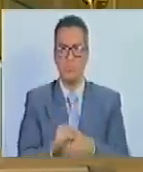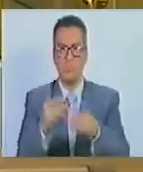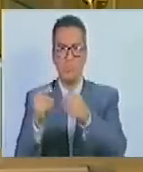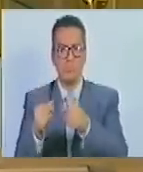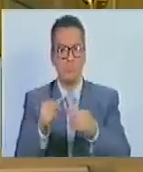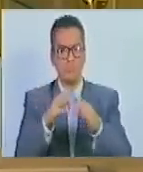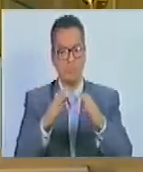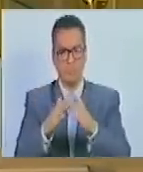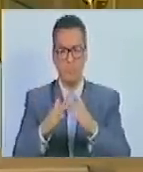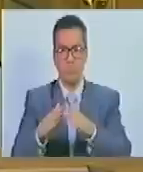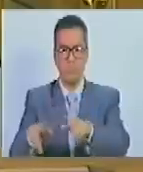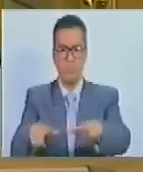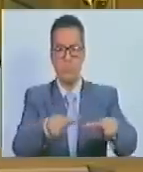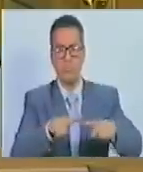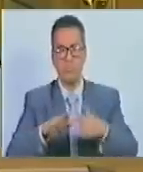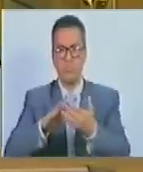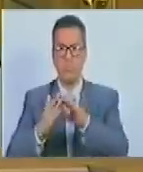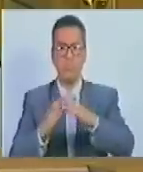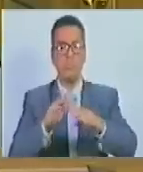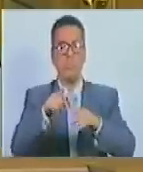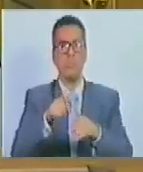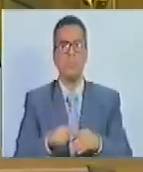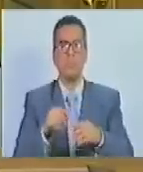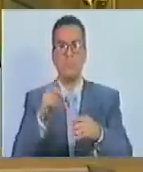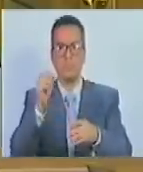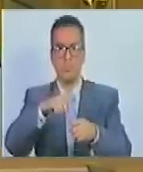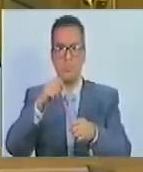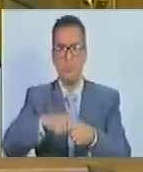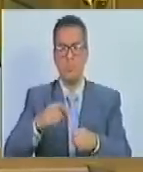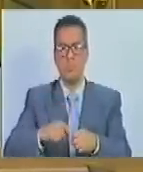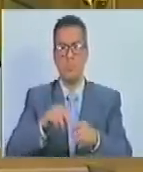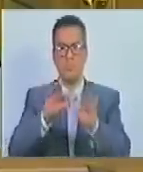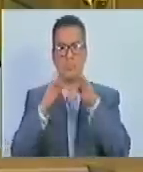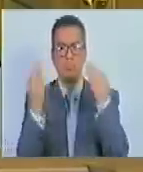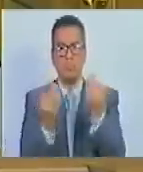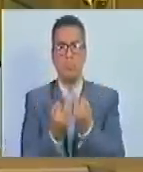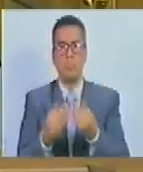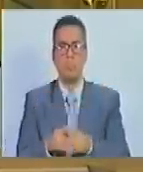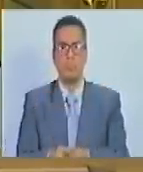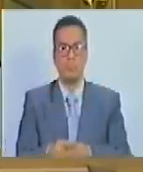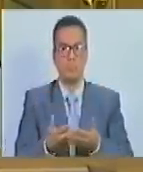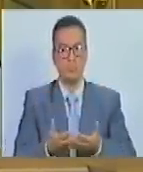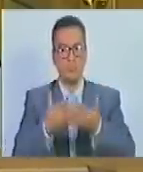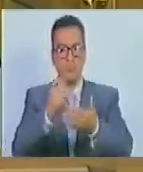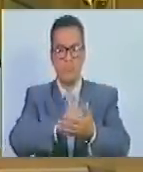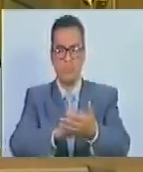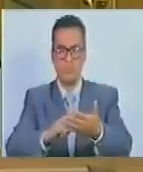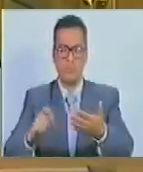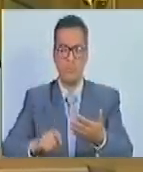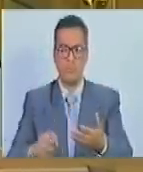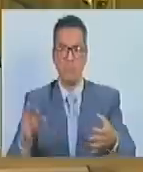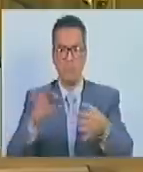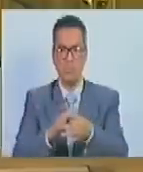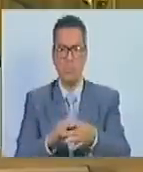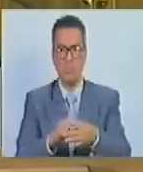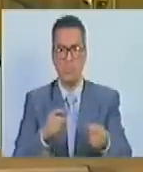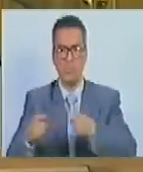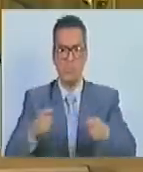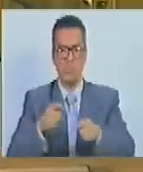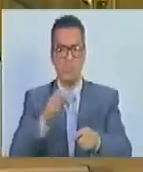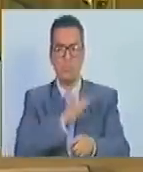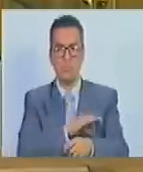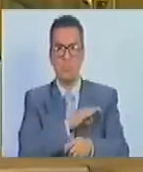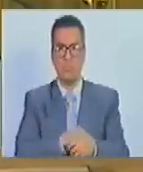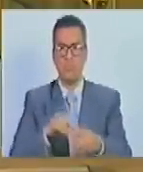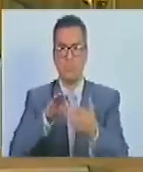economía local. Ocho. Promover el ahorro familiar. Nueve. Consignar ante la unidad de contraloría social